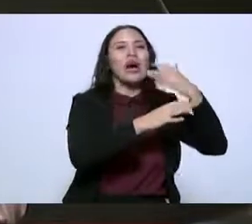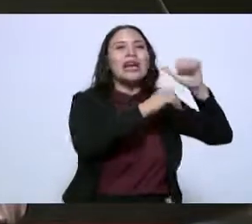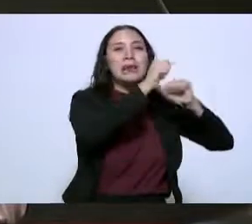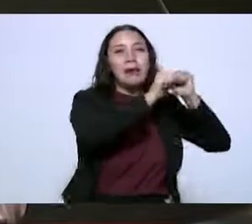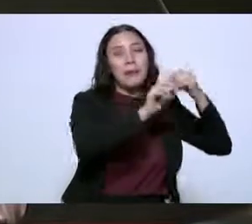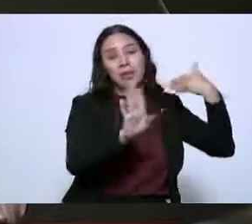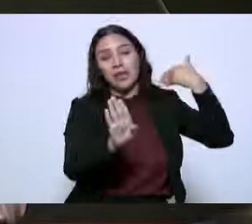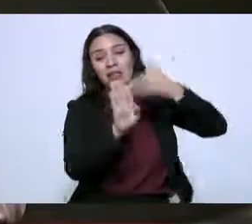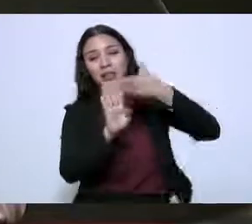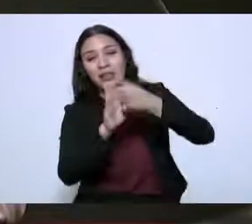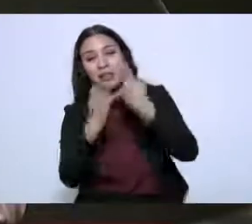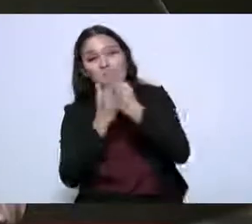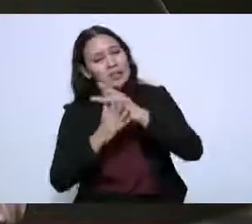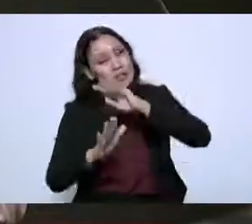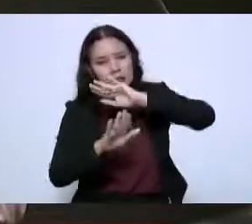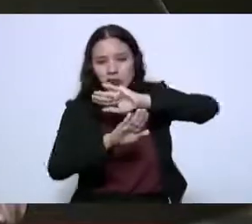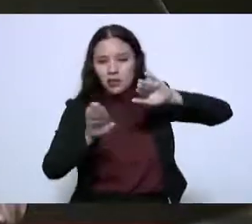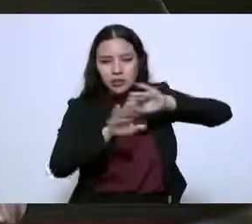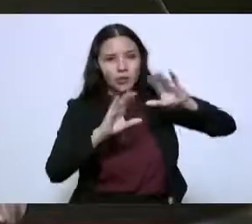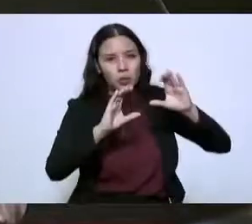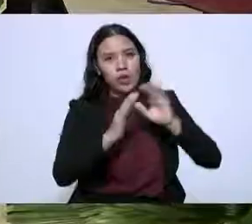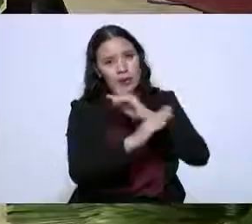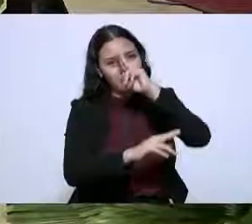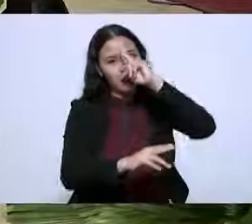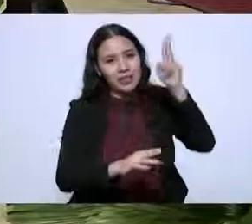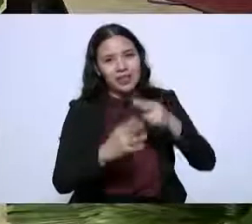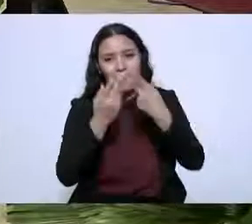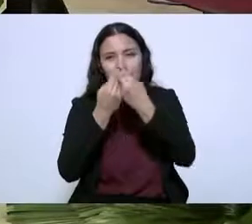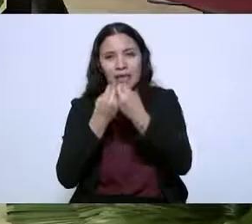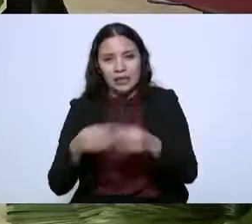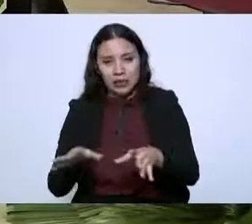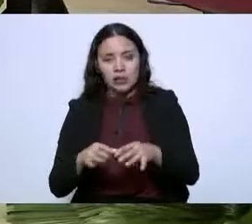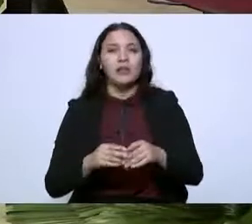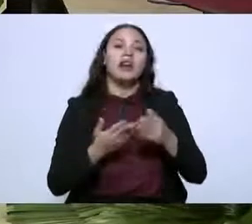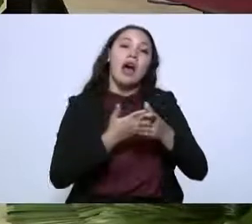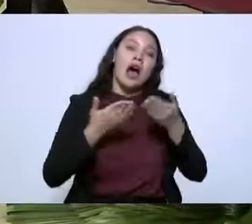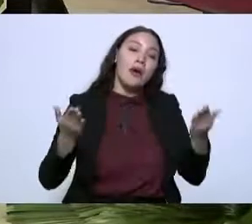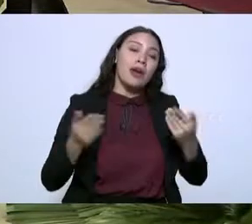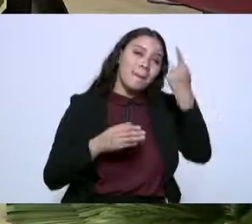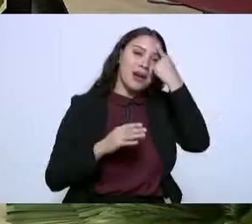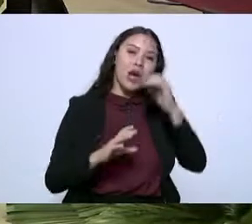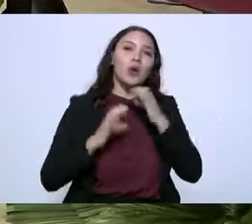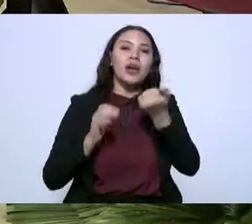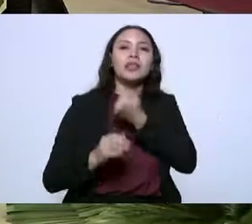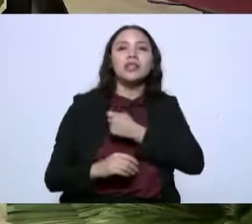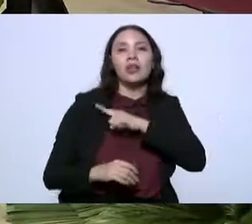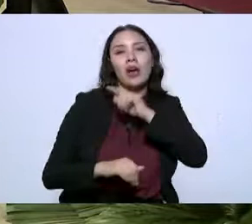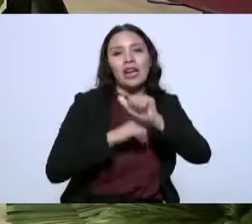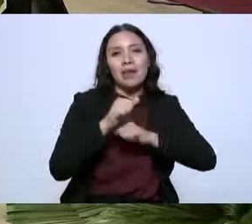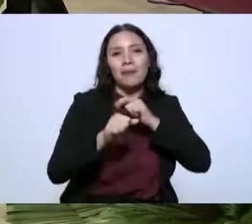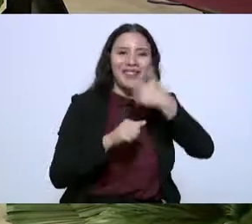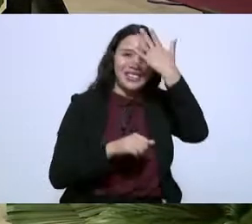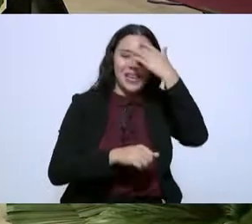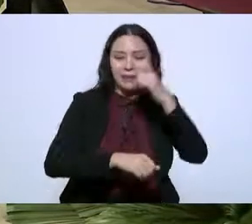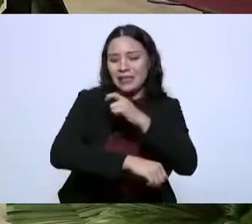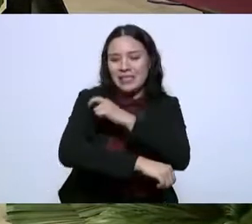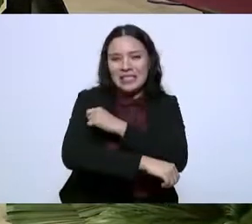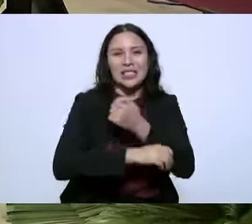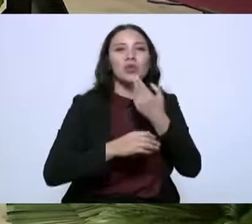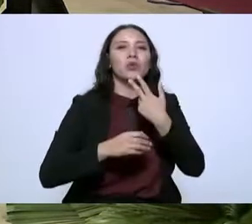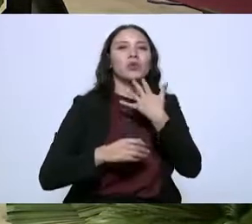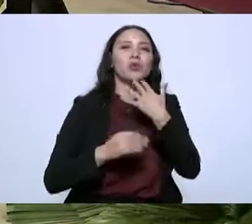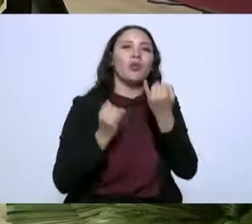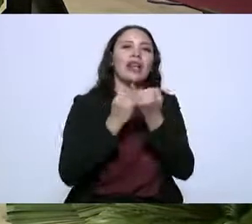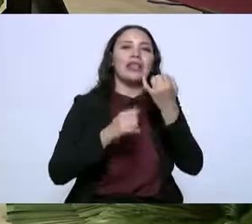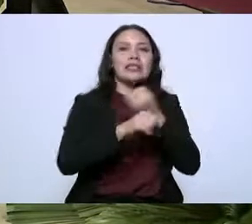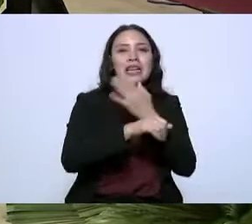igualmente muy importante en el Estado. En el caso de salud animal, hemos seguido atendiendo el control de la garrapata y la tuberculosis